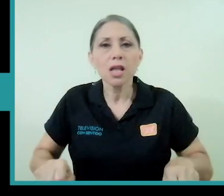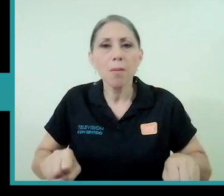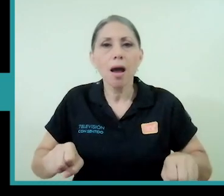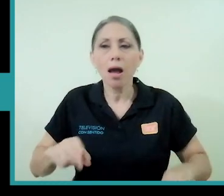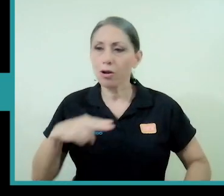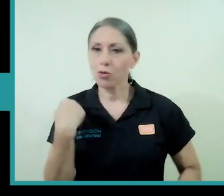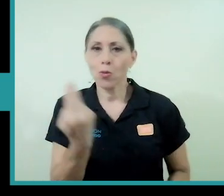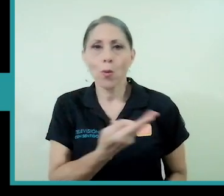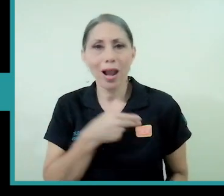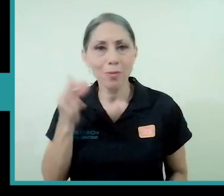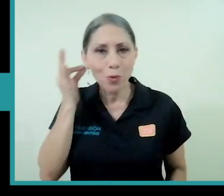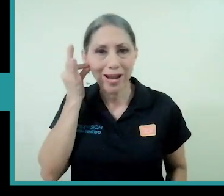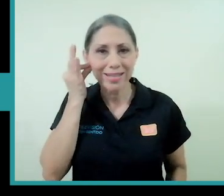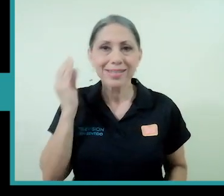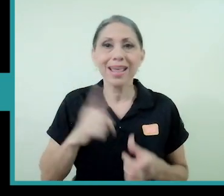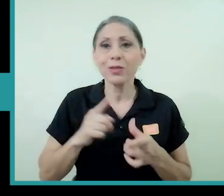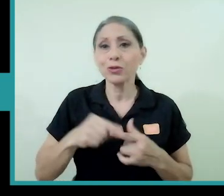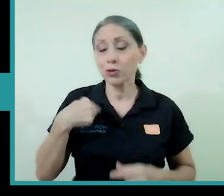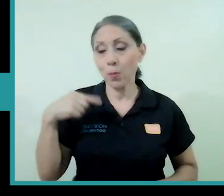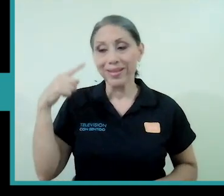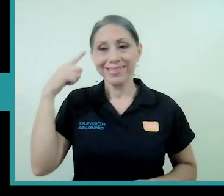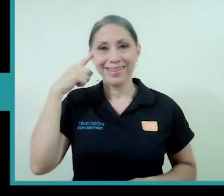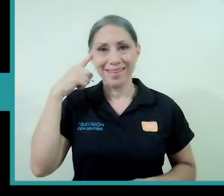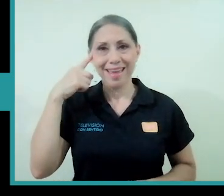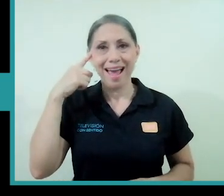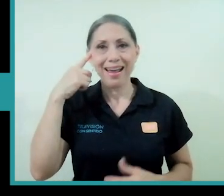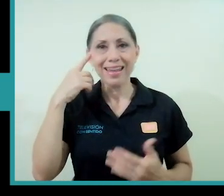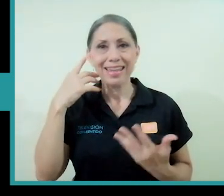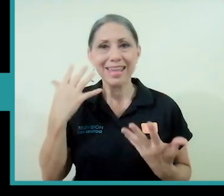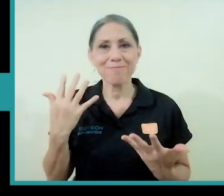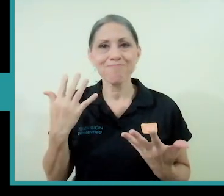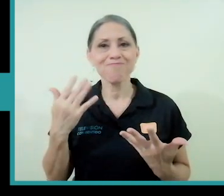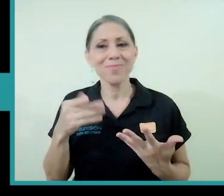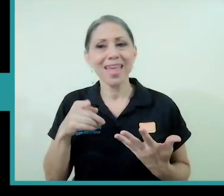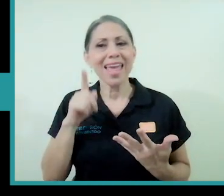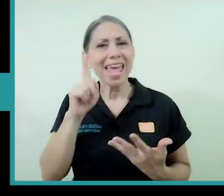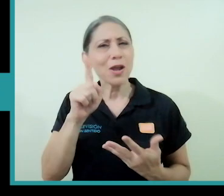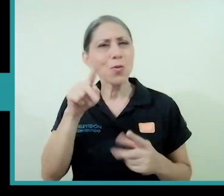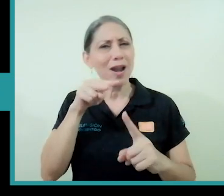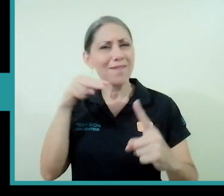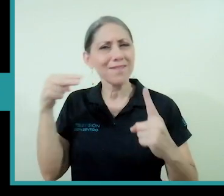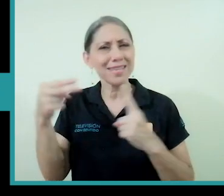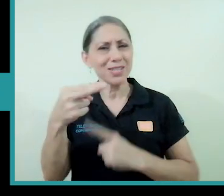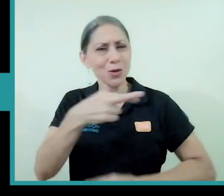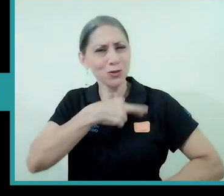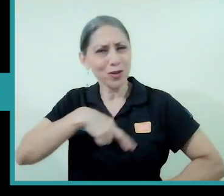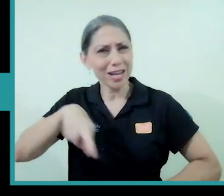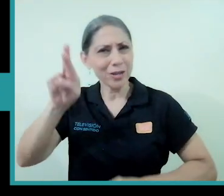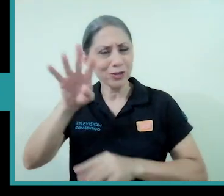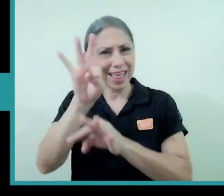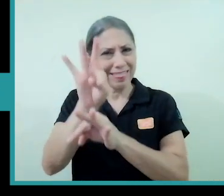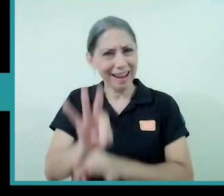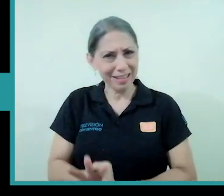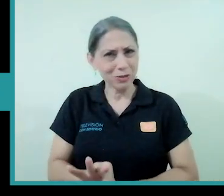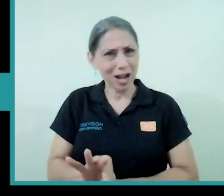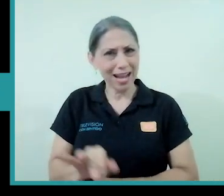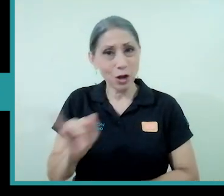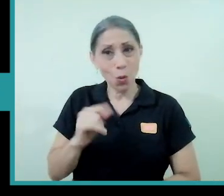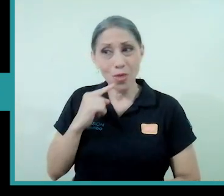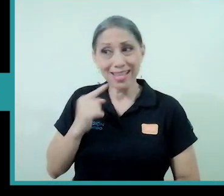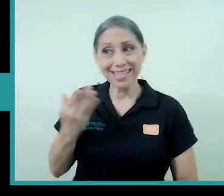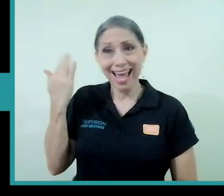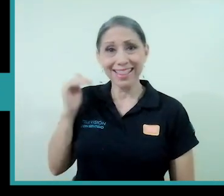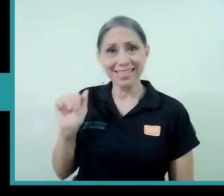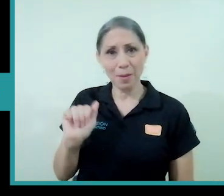entonces yo pensaría ¿verdad? que dentro de una visión religiosa tradicional por eso lo que Amanda decía al principio